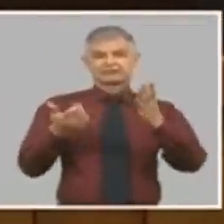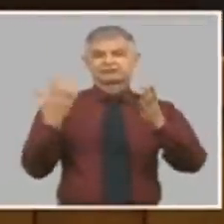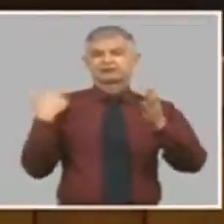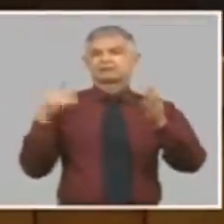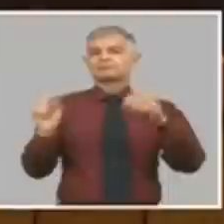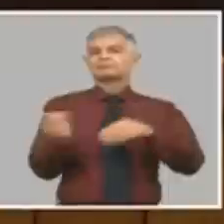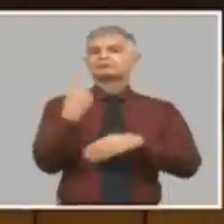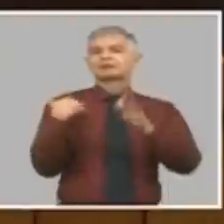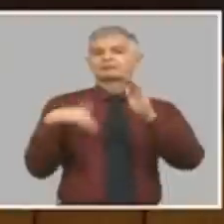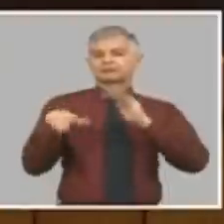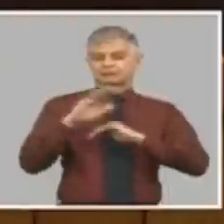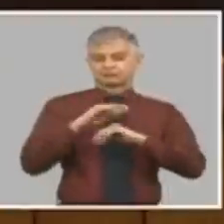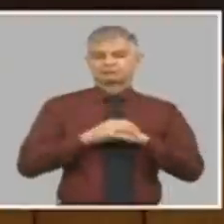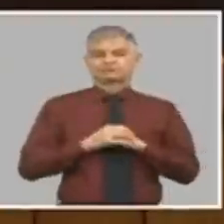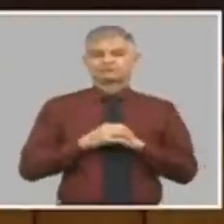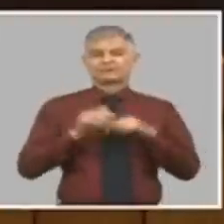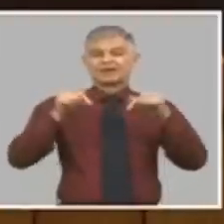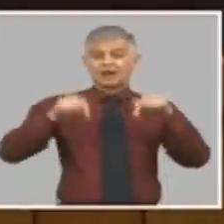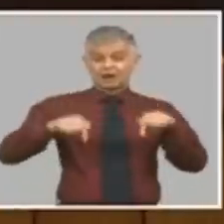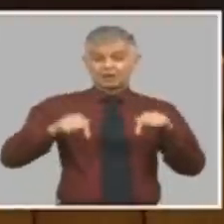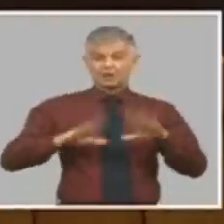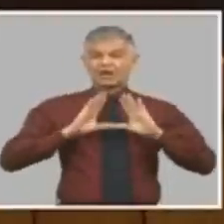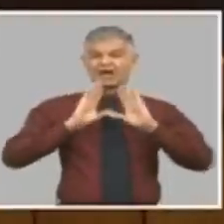Vamos a hablar de la tarea de ordenamiento. Bueno,